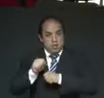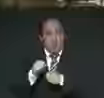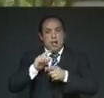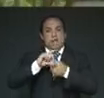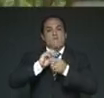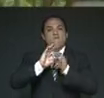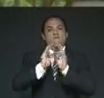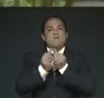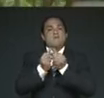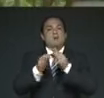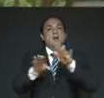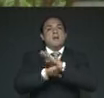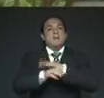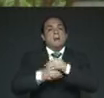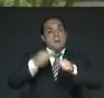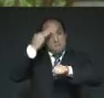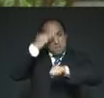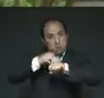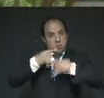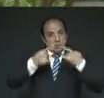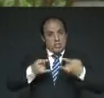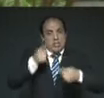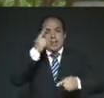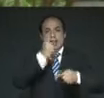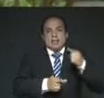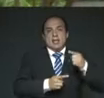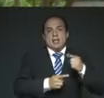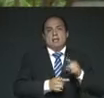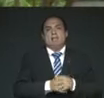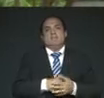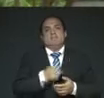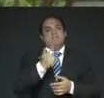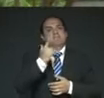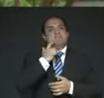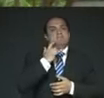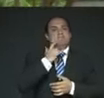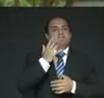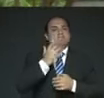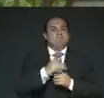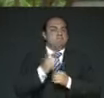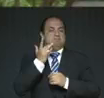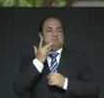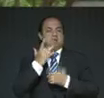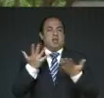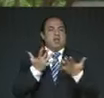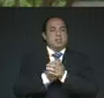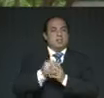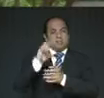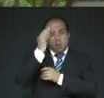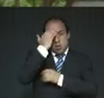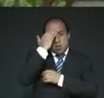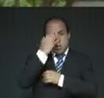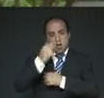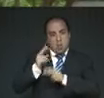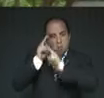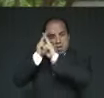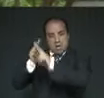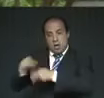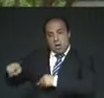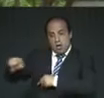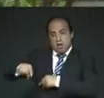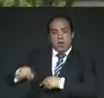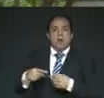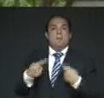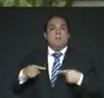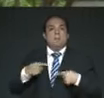memoria histórica para borrar esta arrogancia y recordar hacer homenaje precisamente a estas víctimas